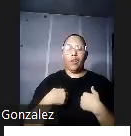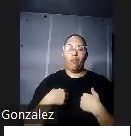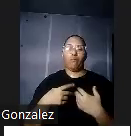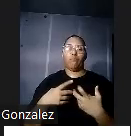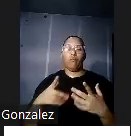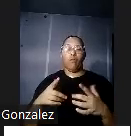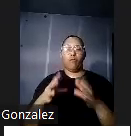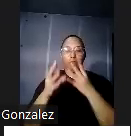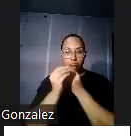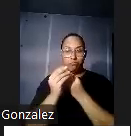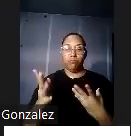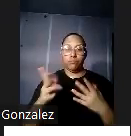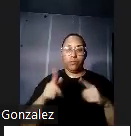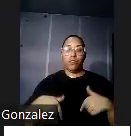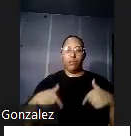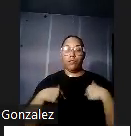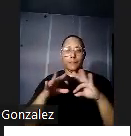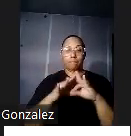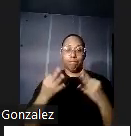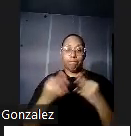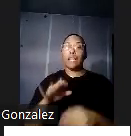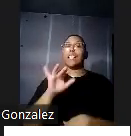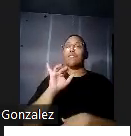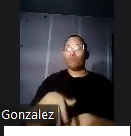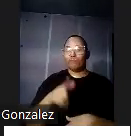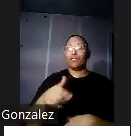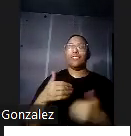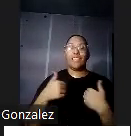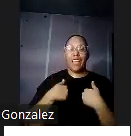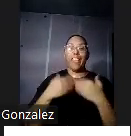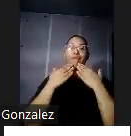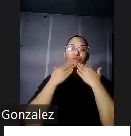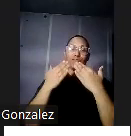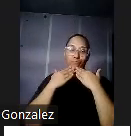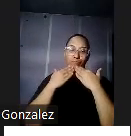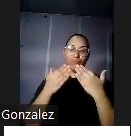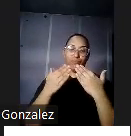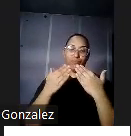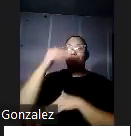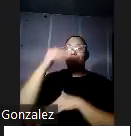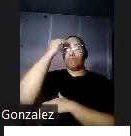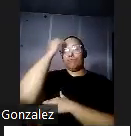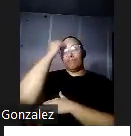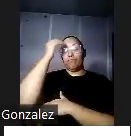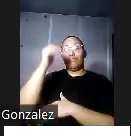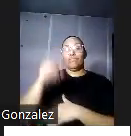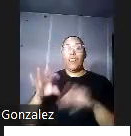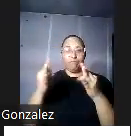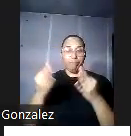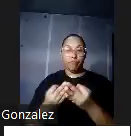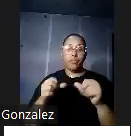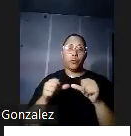vida social pues miren sí como todos nosotros la tenía claro esto es gracia lo sabemos y lo conocemos a que la familia